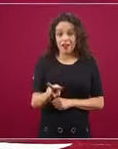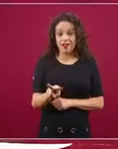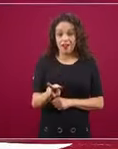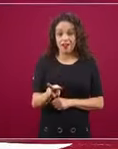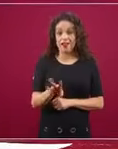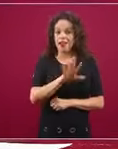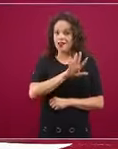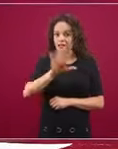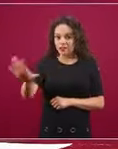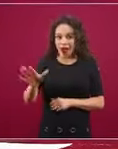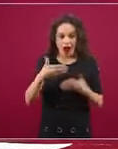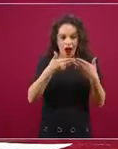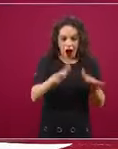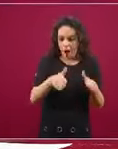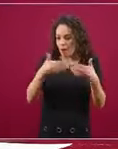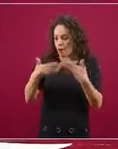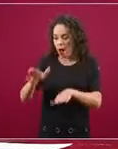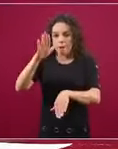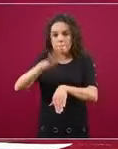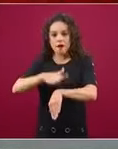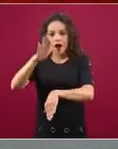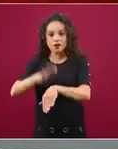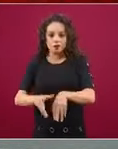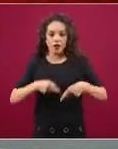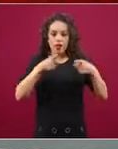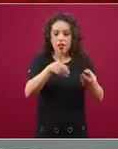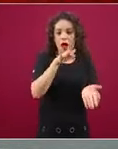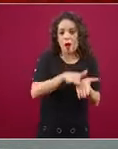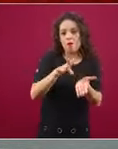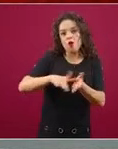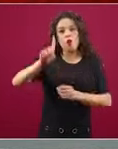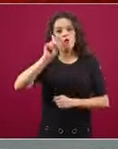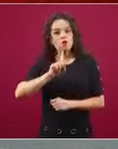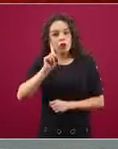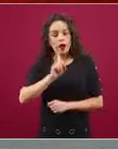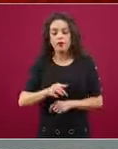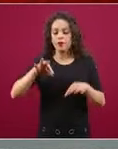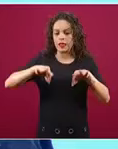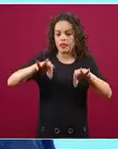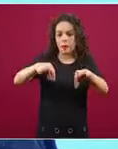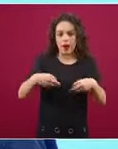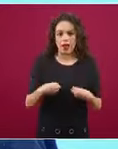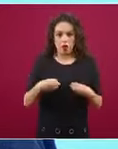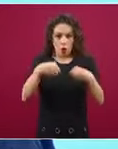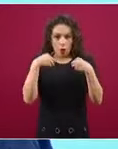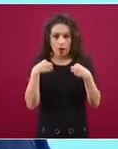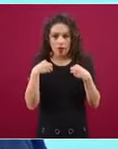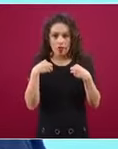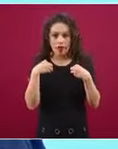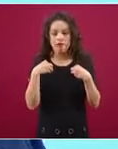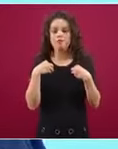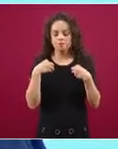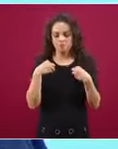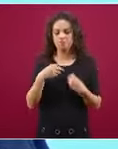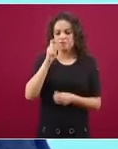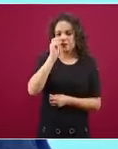vida, aunque no tiene todavía una mayoría de mujeres, las técnicas son mujeres, las